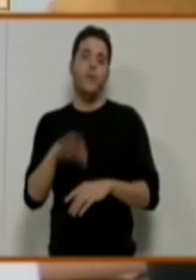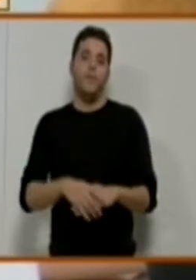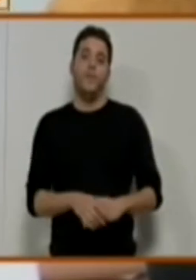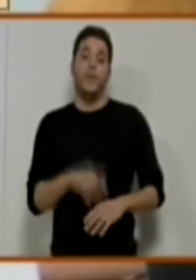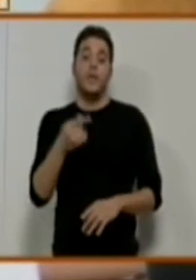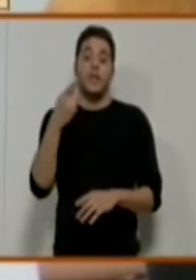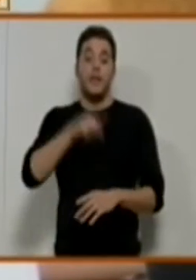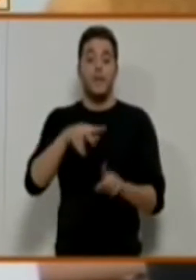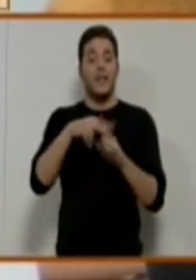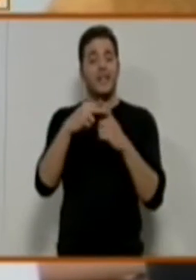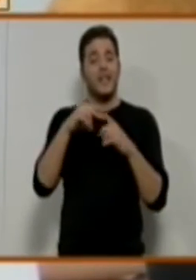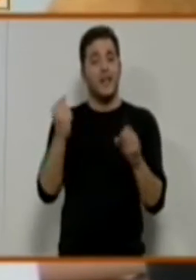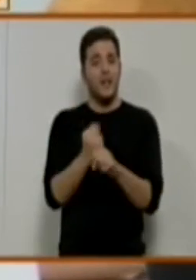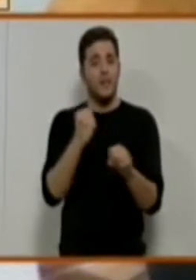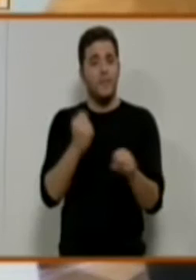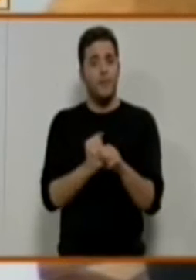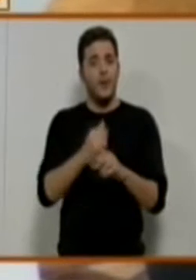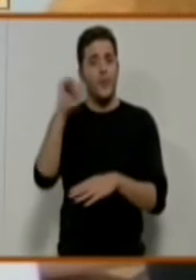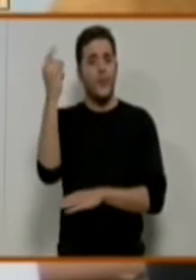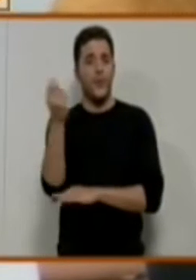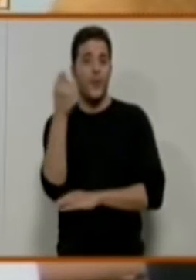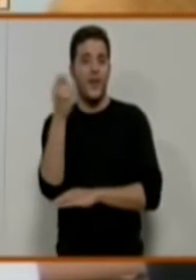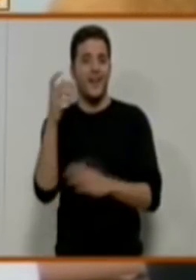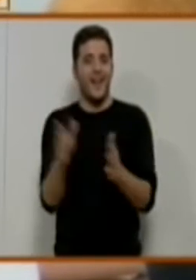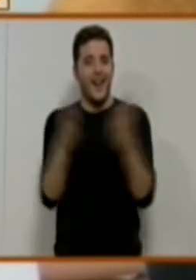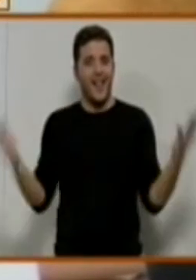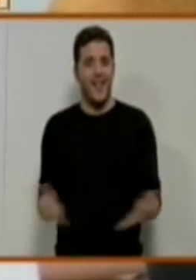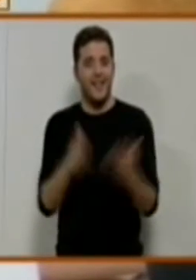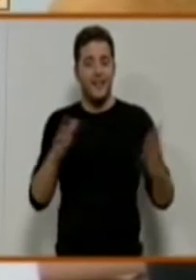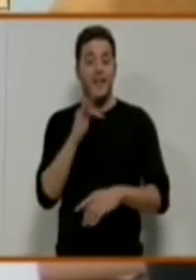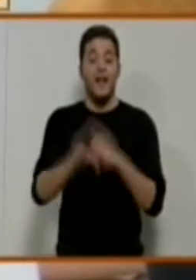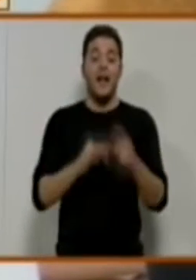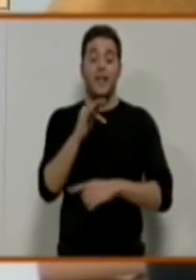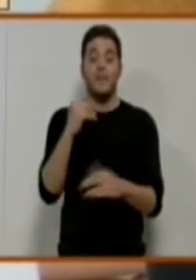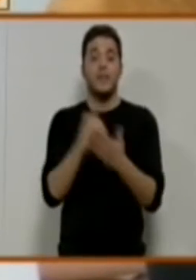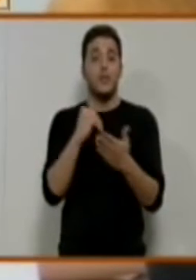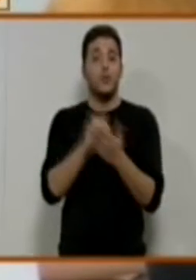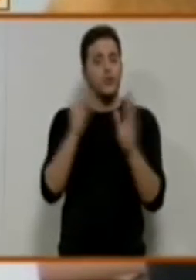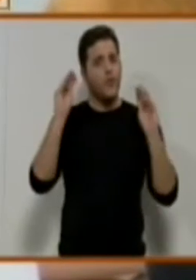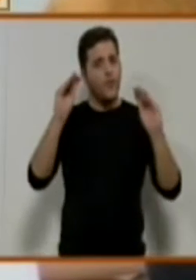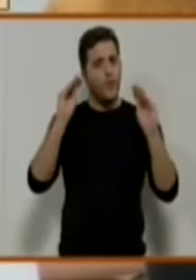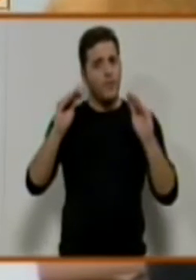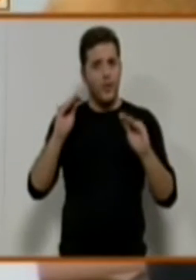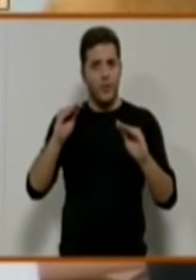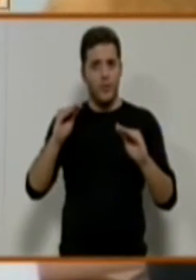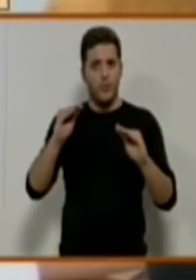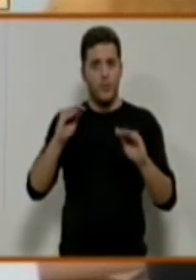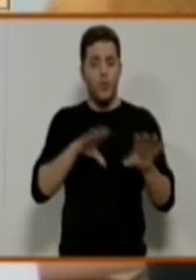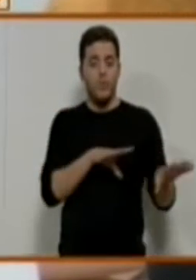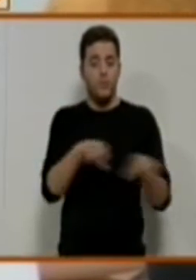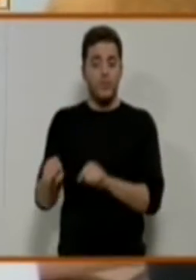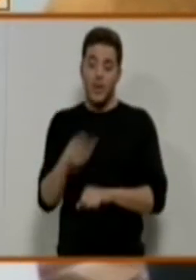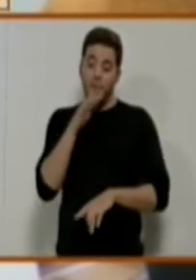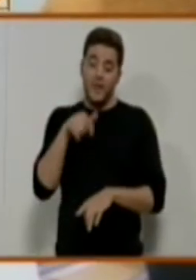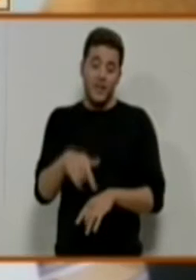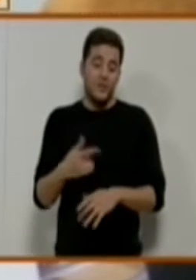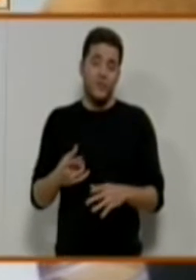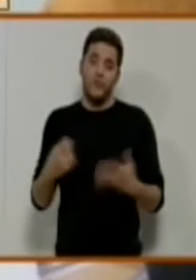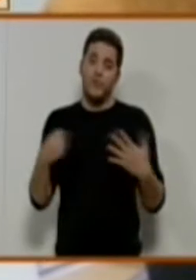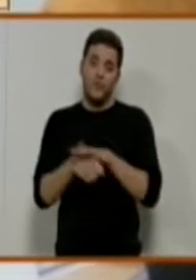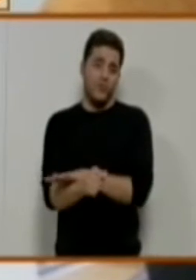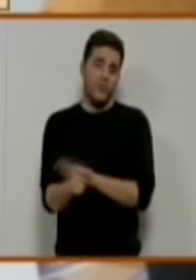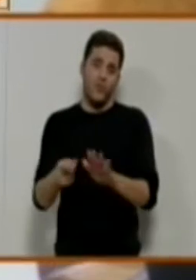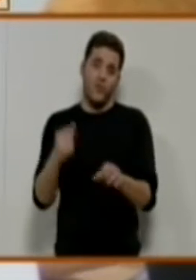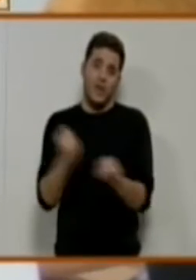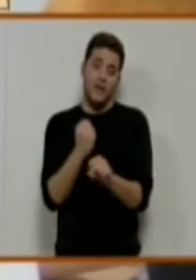Activa, es decir, y además dos cursos de formación ocupacional para la inclusión laboral, pues es muy importante la formación,